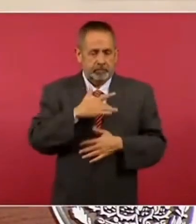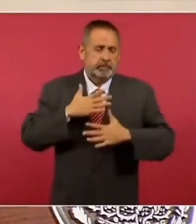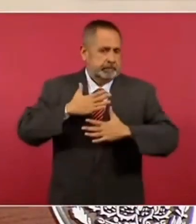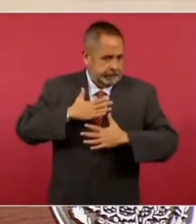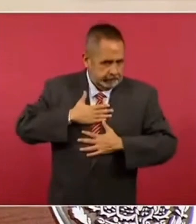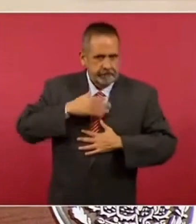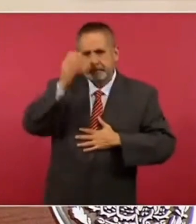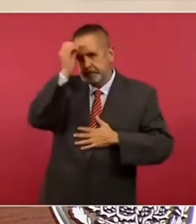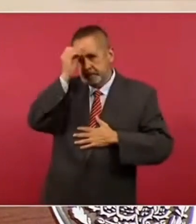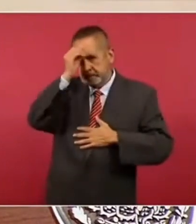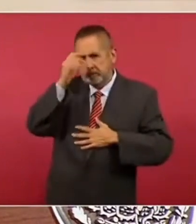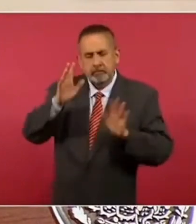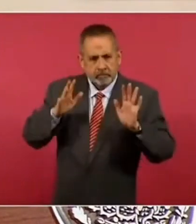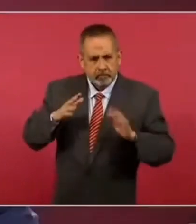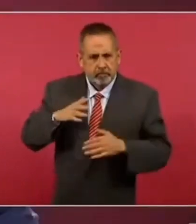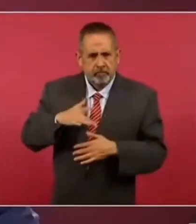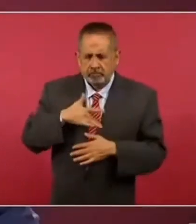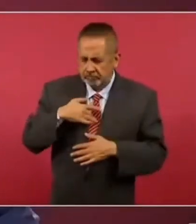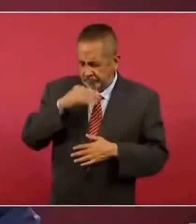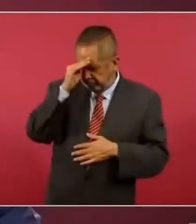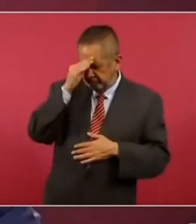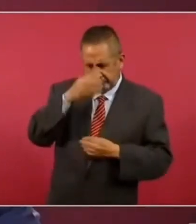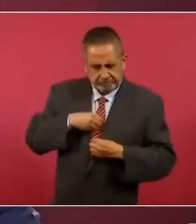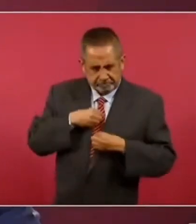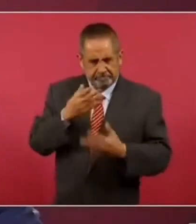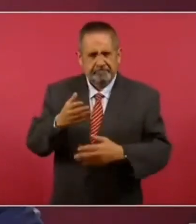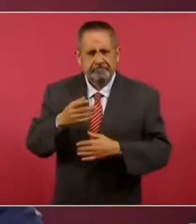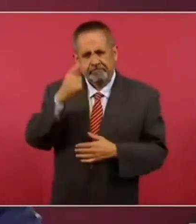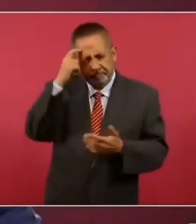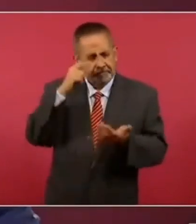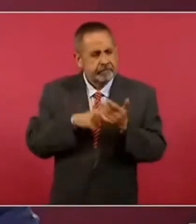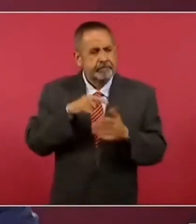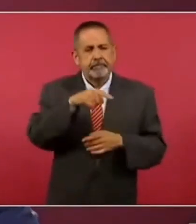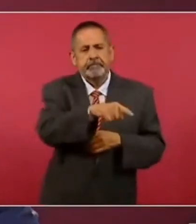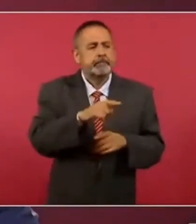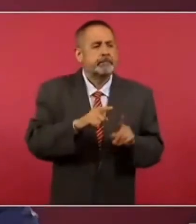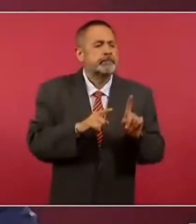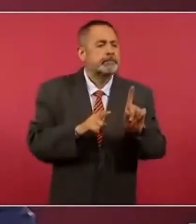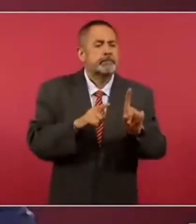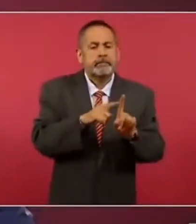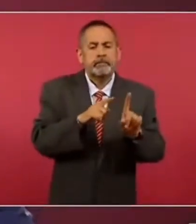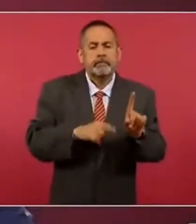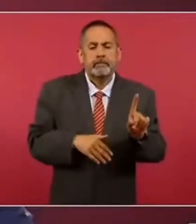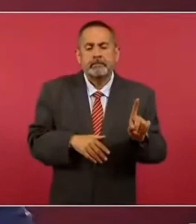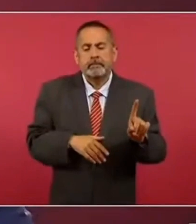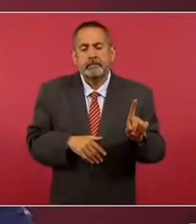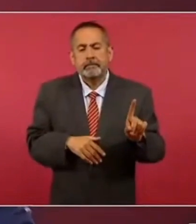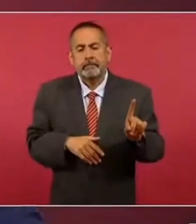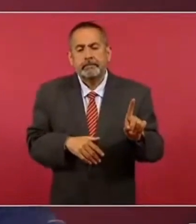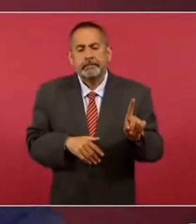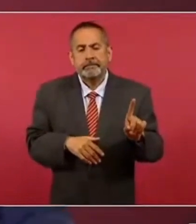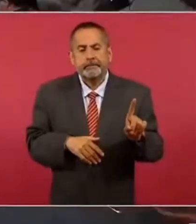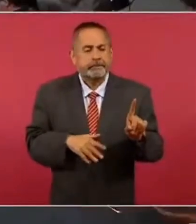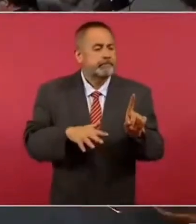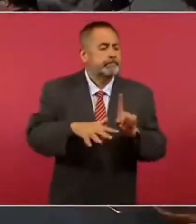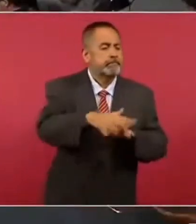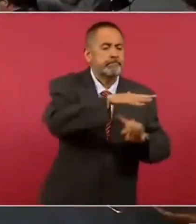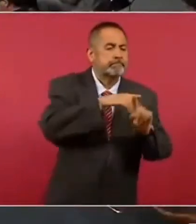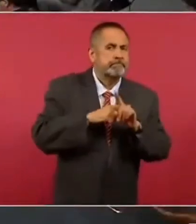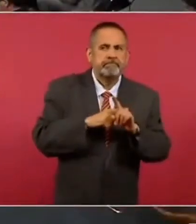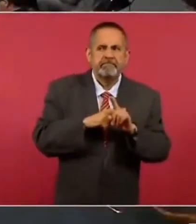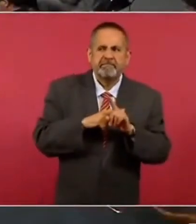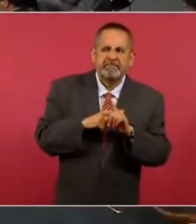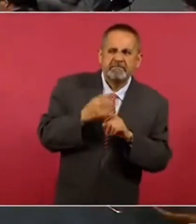mi opinión, y siempre digo lo que pienso, lo traicionaron.